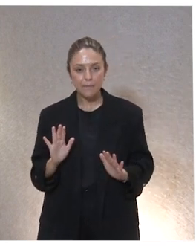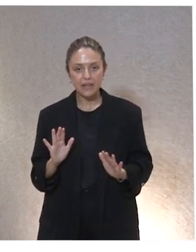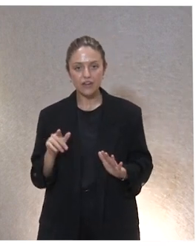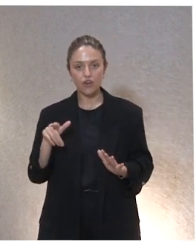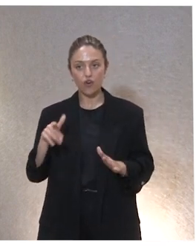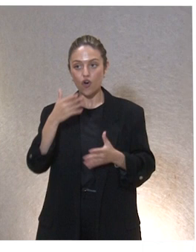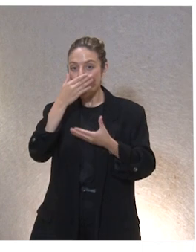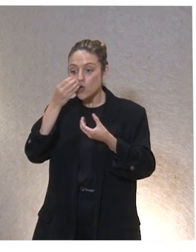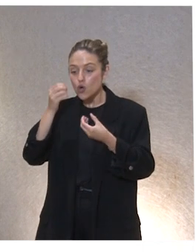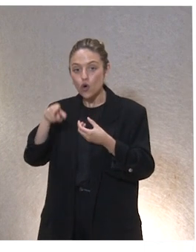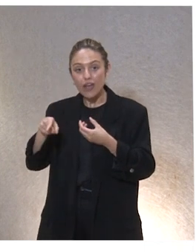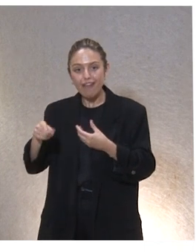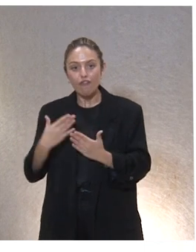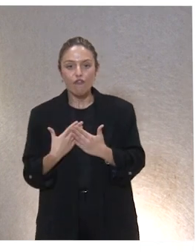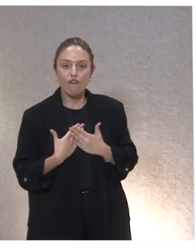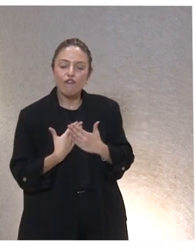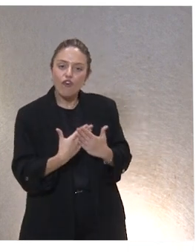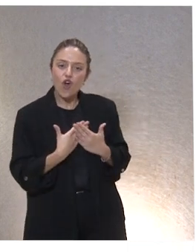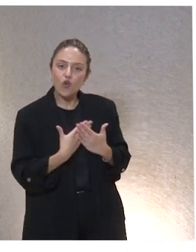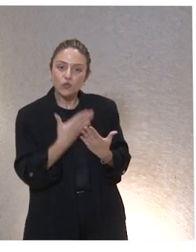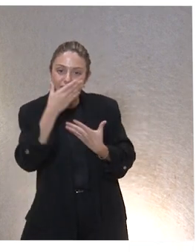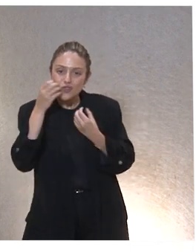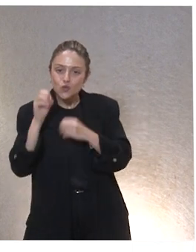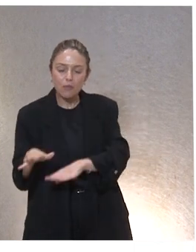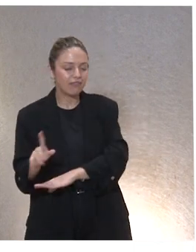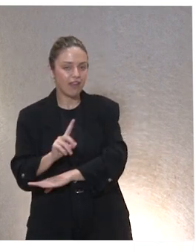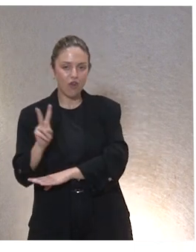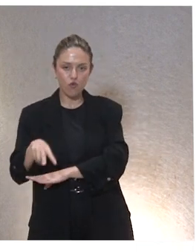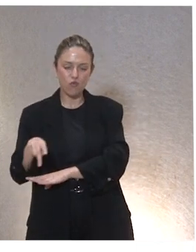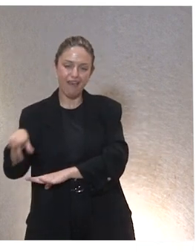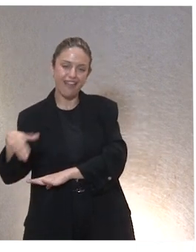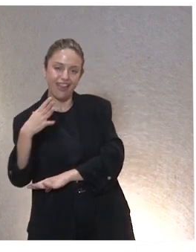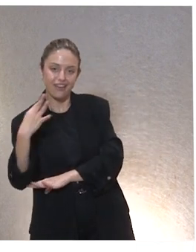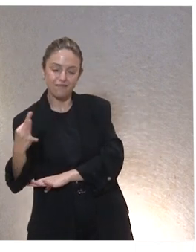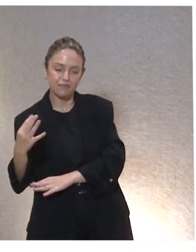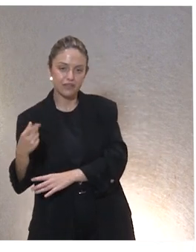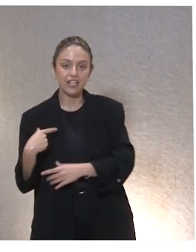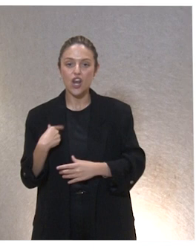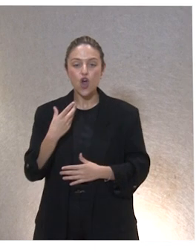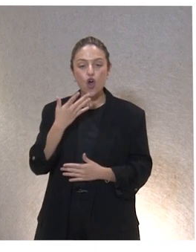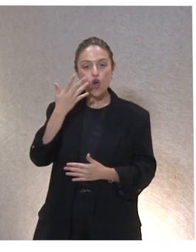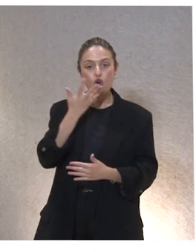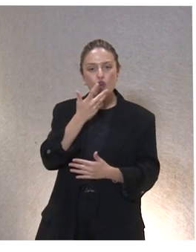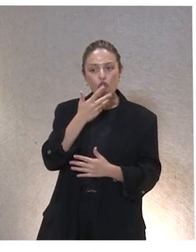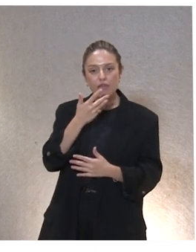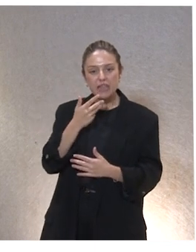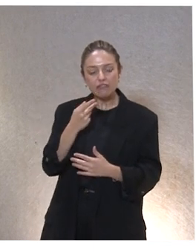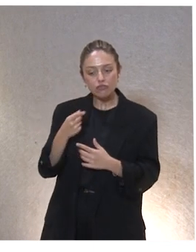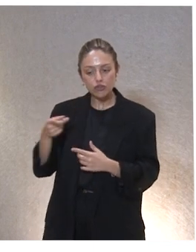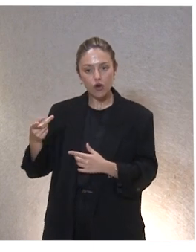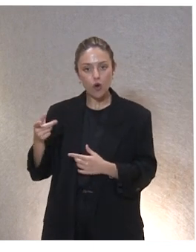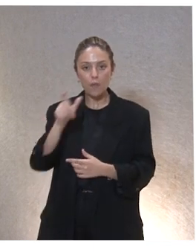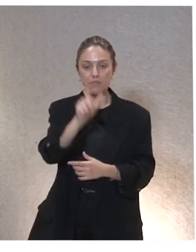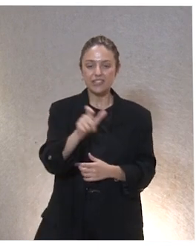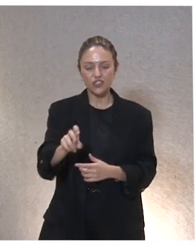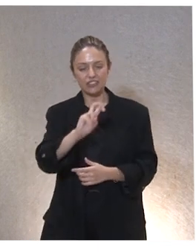suplantar la voluntad de la persona y ese quehacer evidentemente tiene que ser compartido el conocimiento de la persona va a venir a través de otras